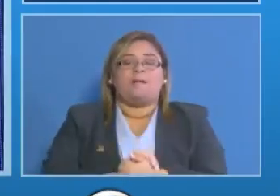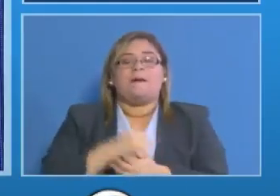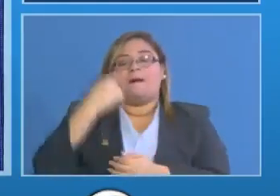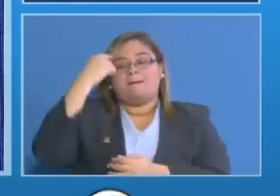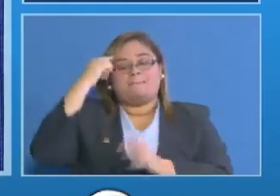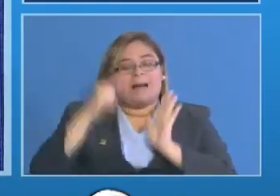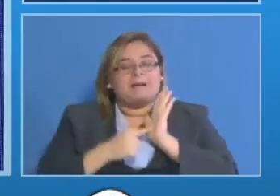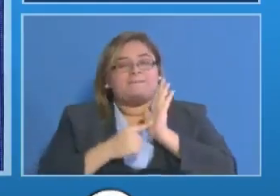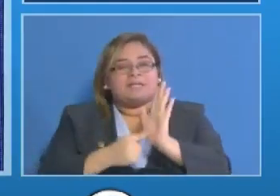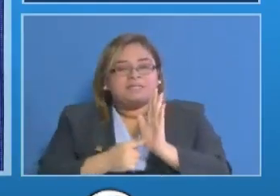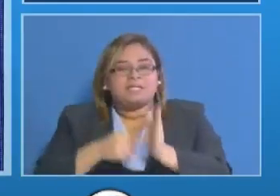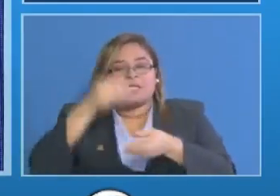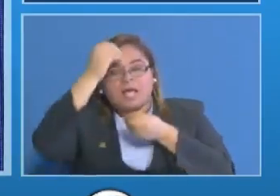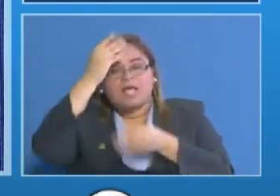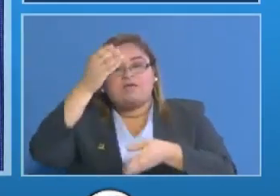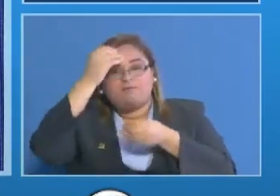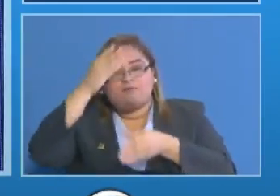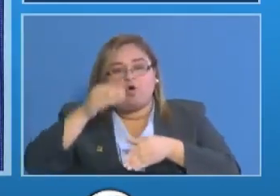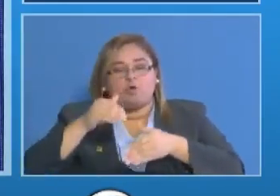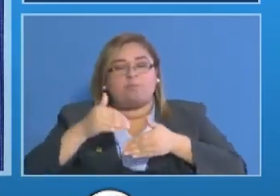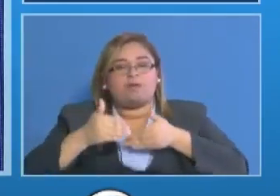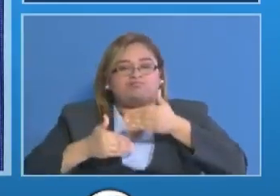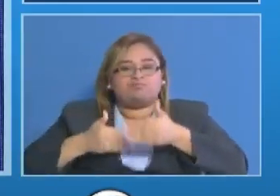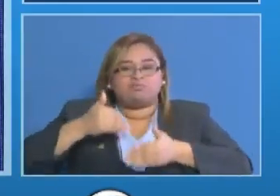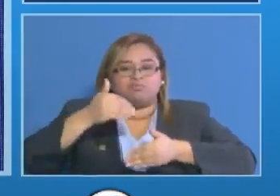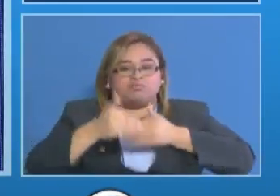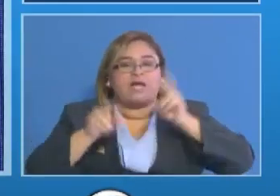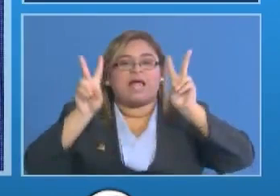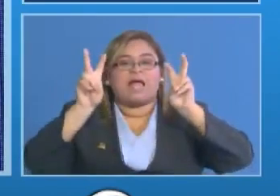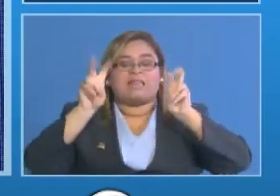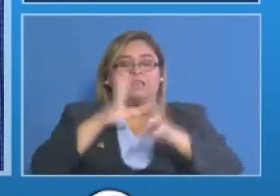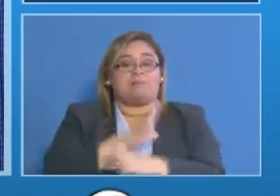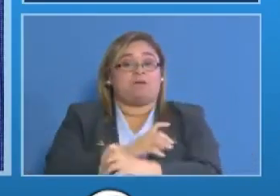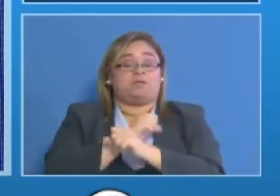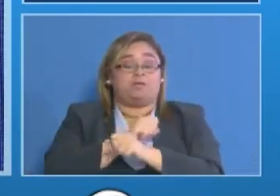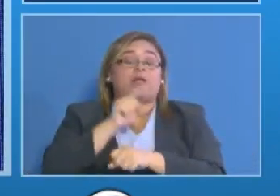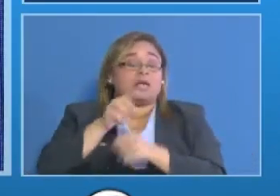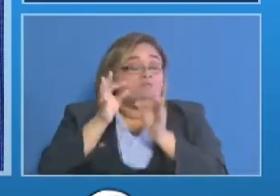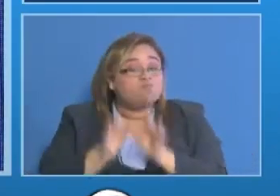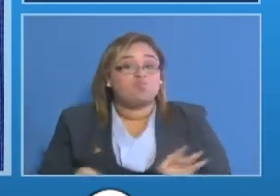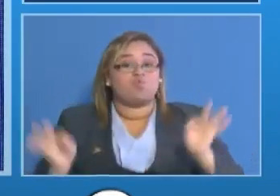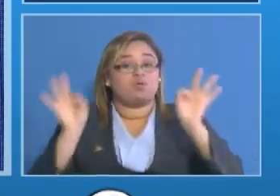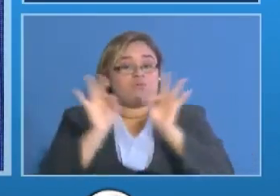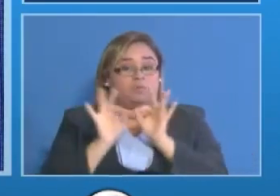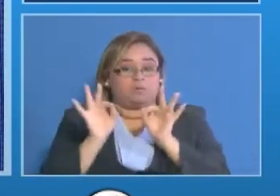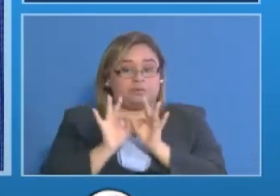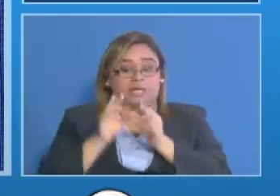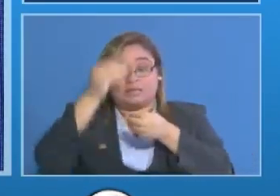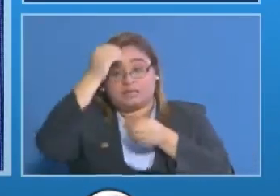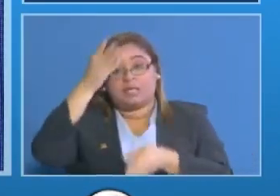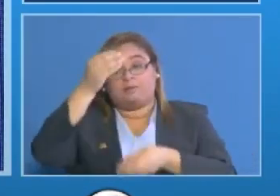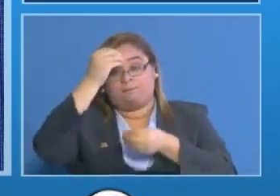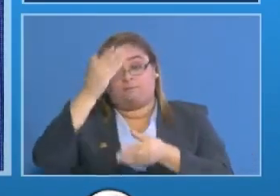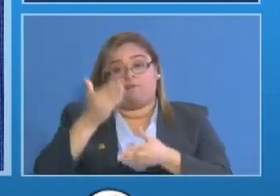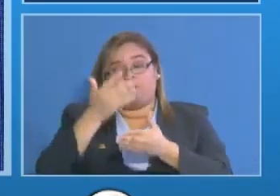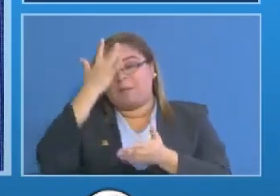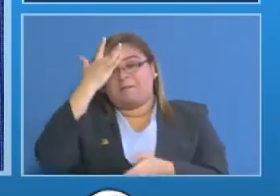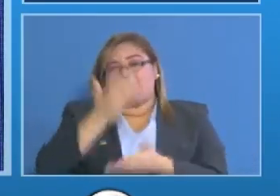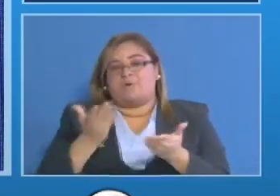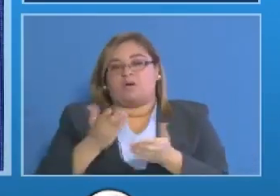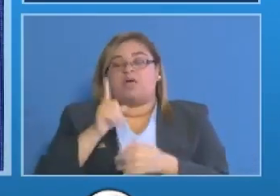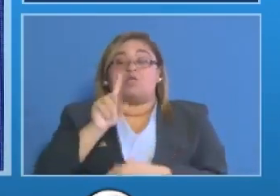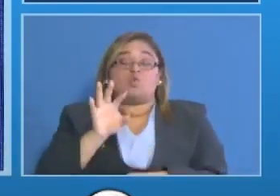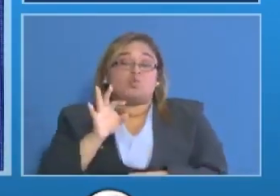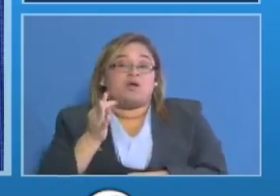informe de los avances que se tienen en materia de seguridad que siempre son muy interesantes esos informes porque de alguna